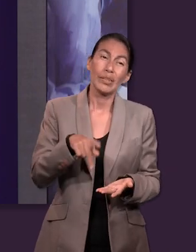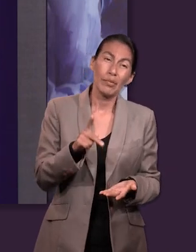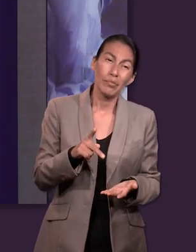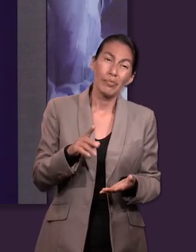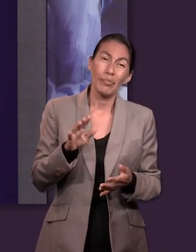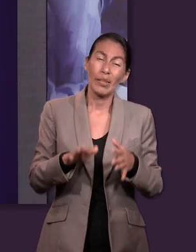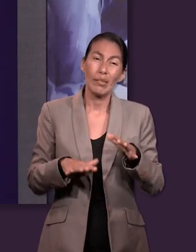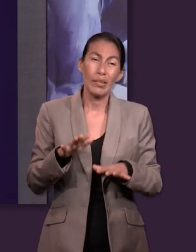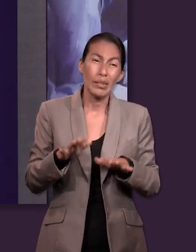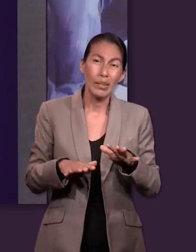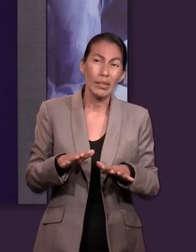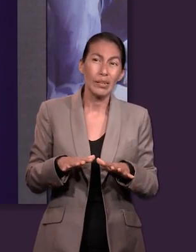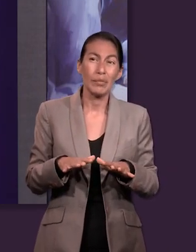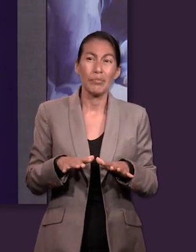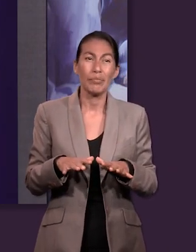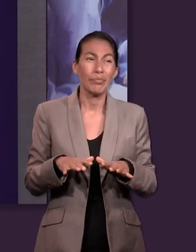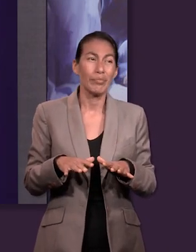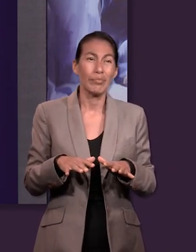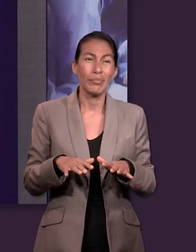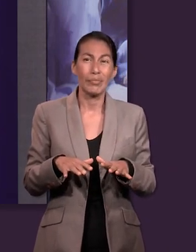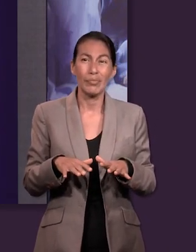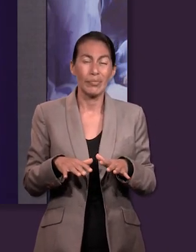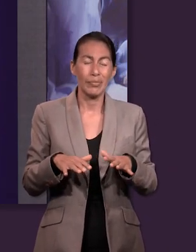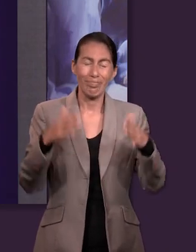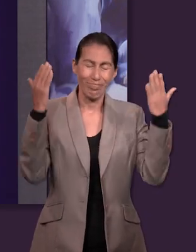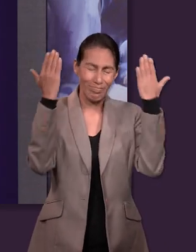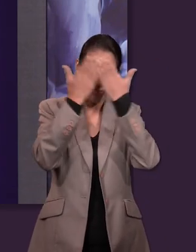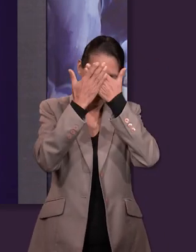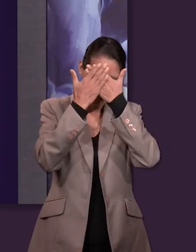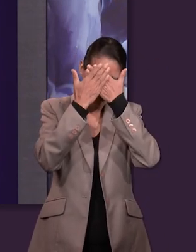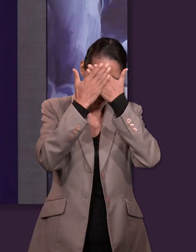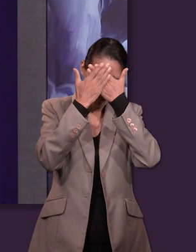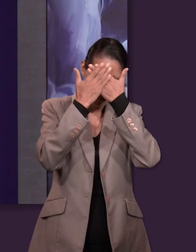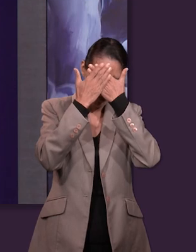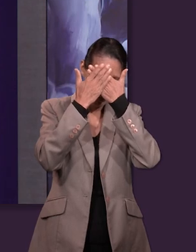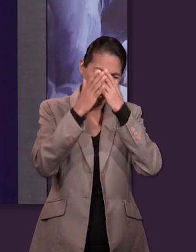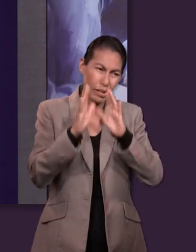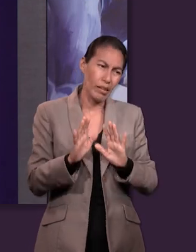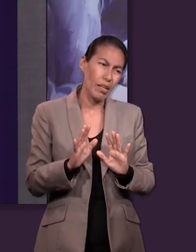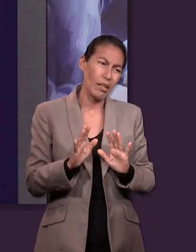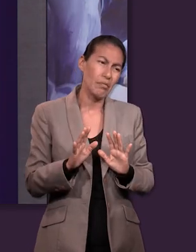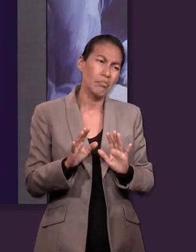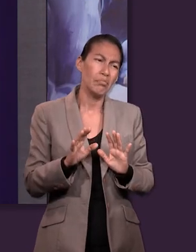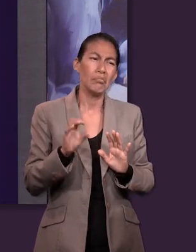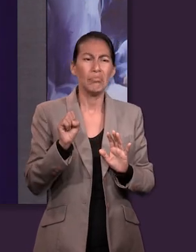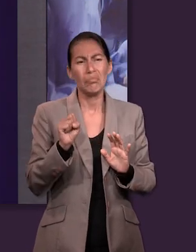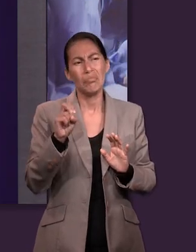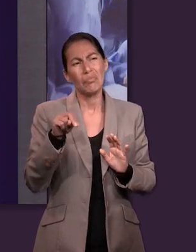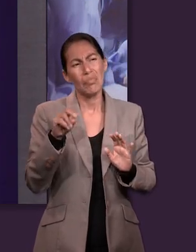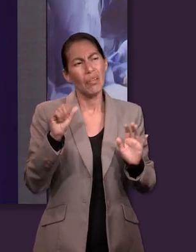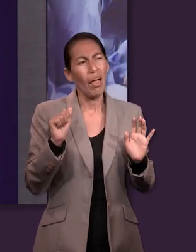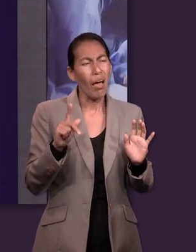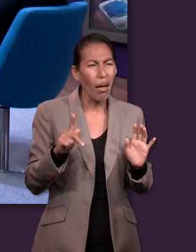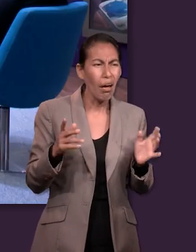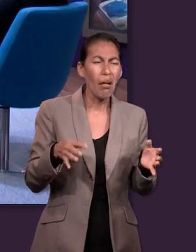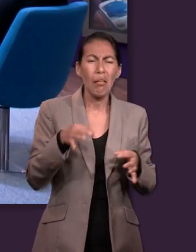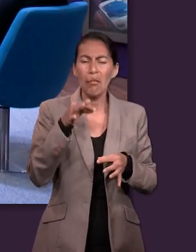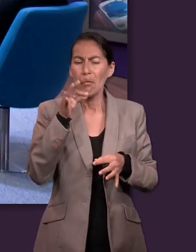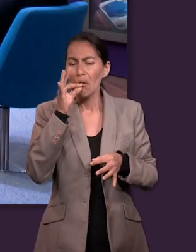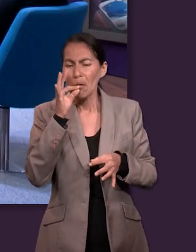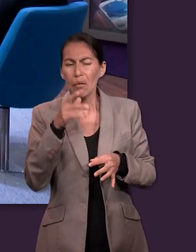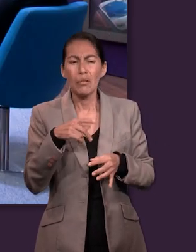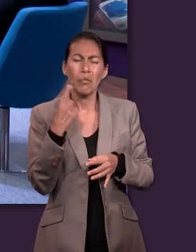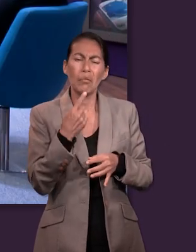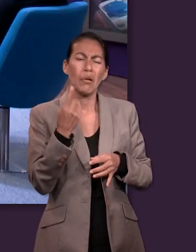pero de pronto es como que no quieres saber nada más y lo que haces es prepararte un snack y ver una serie, ¿no?